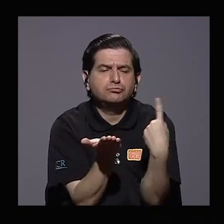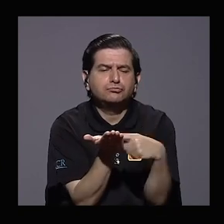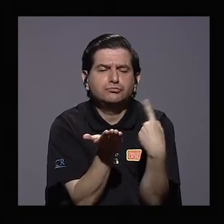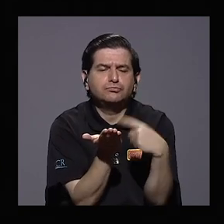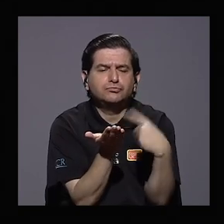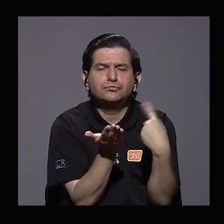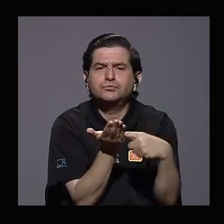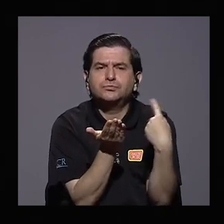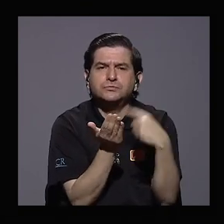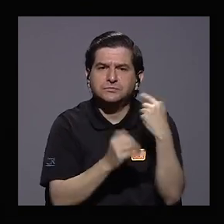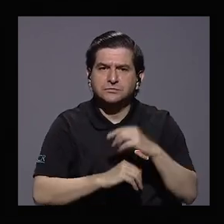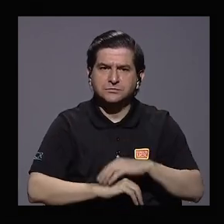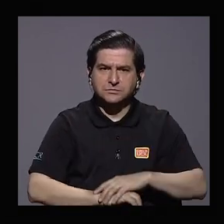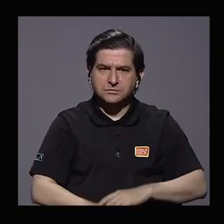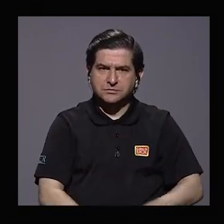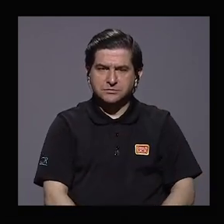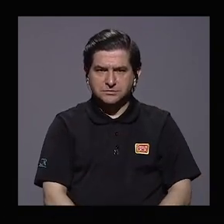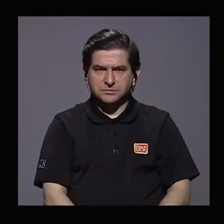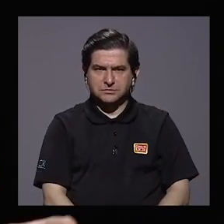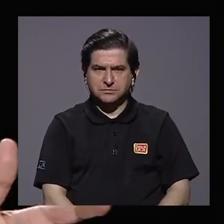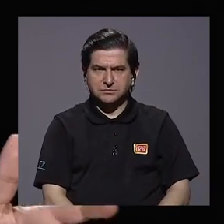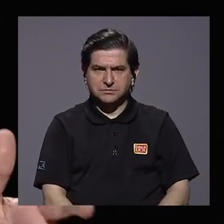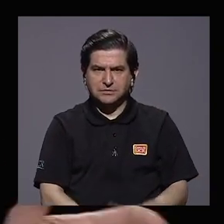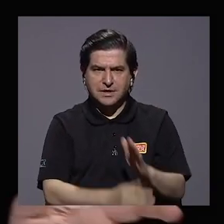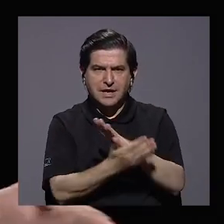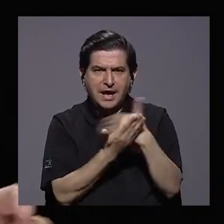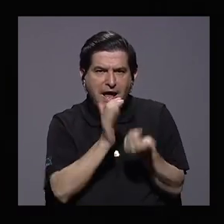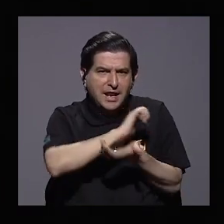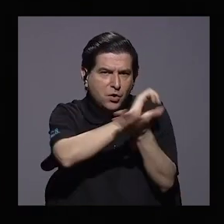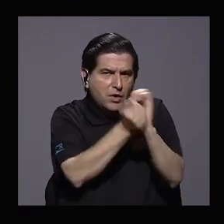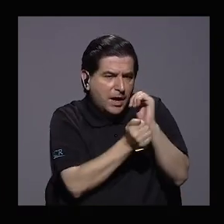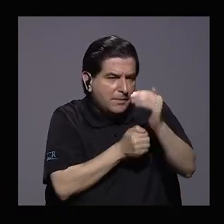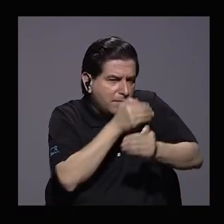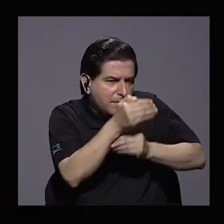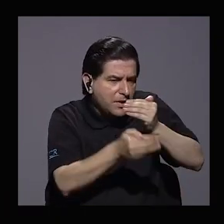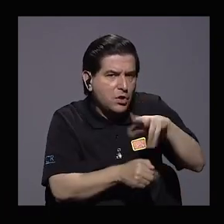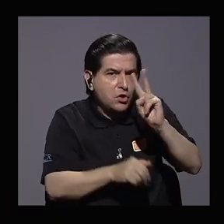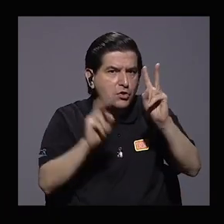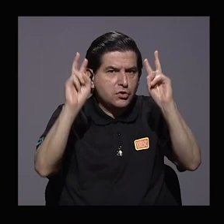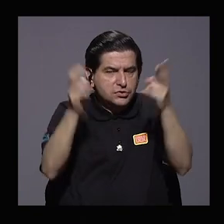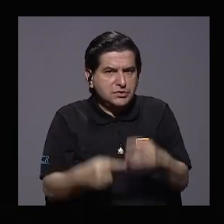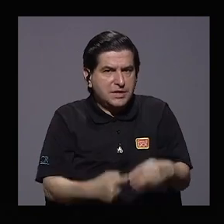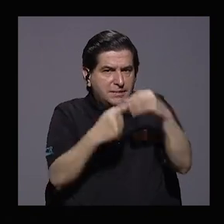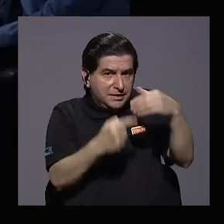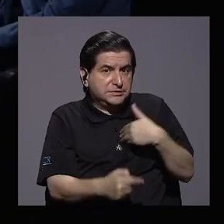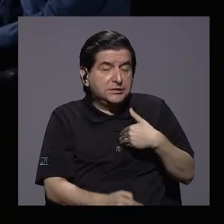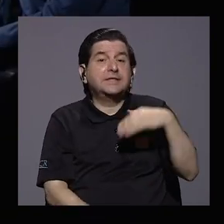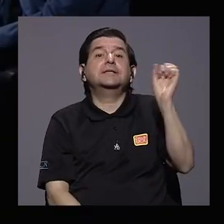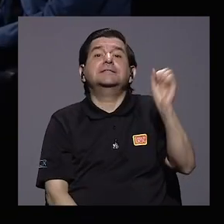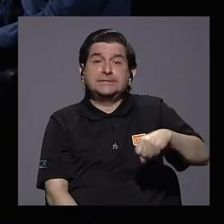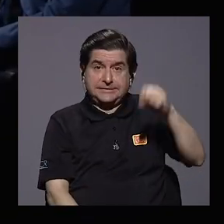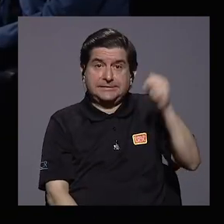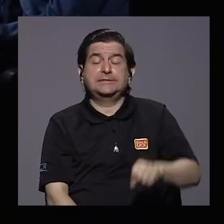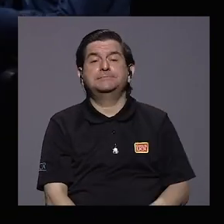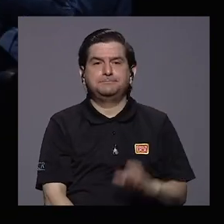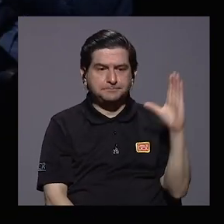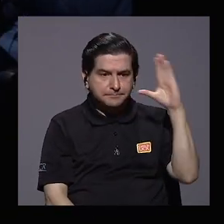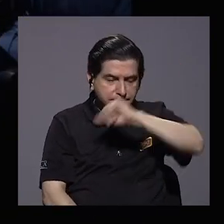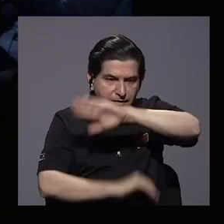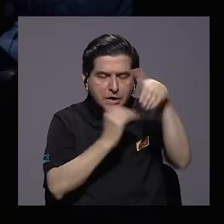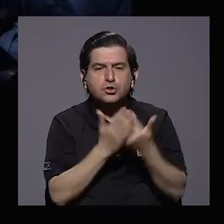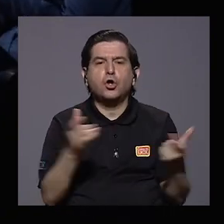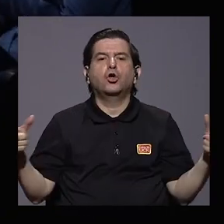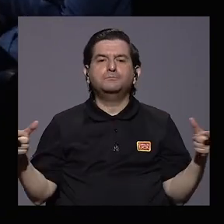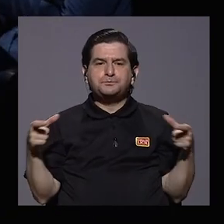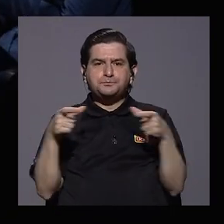mesa, ¿cambió en algo esa hoja de ruta de los dos temas principales que usted traía? Sí, porque me di cuenta que todo